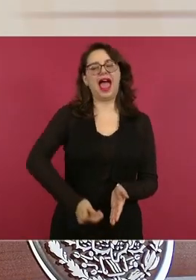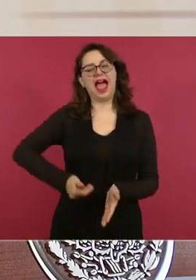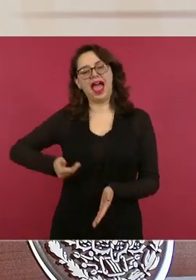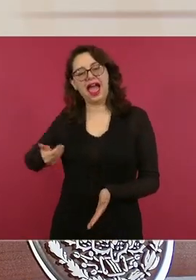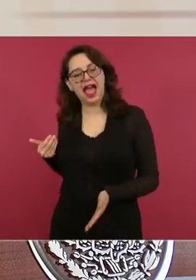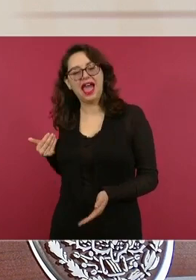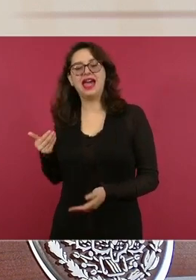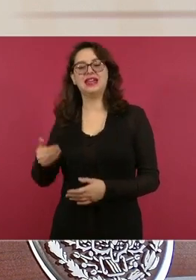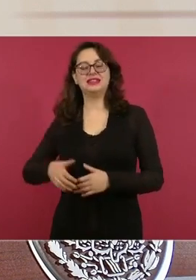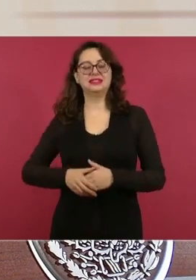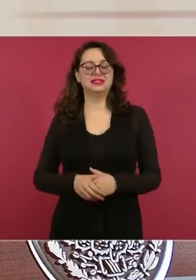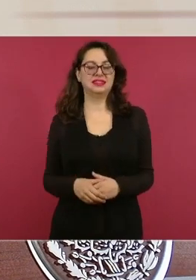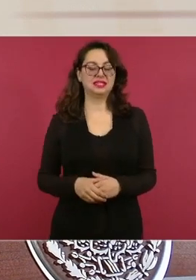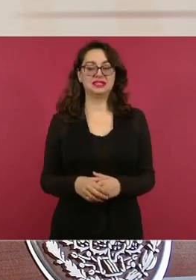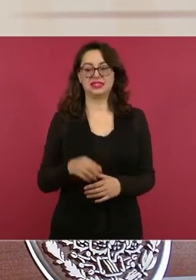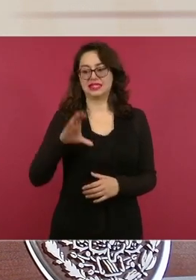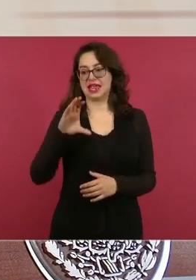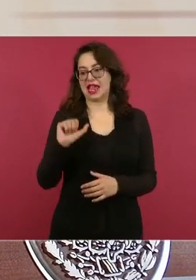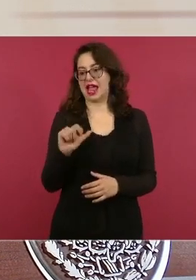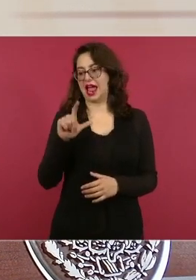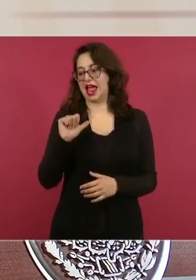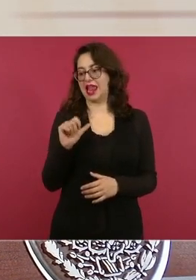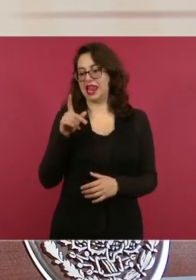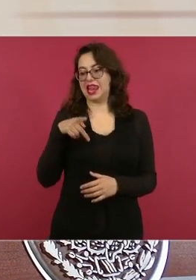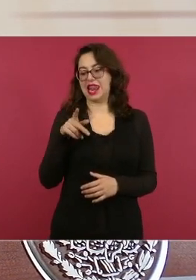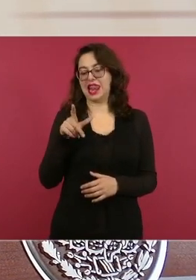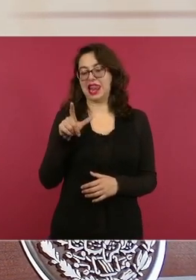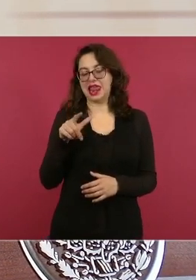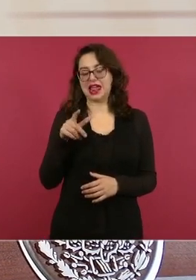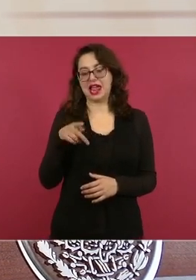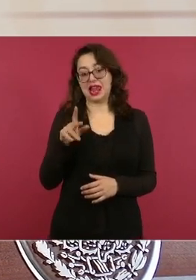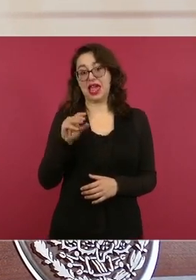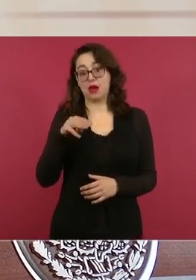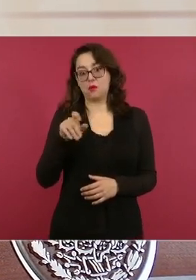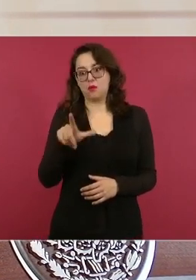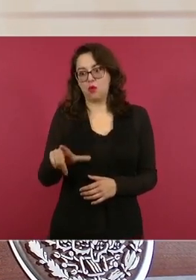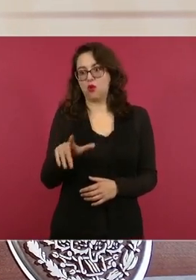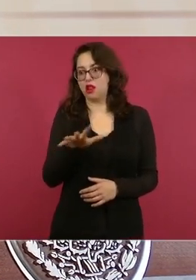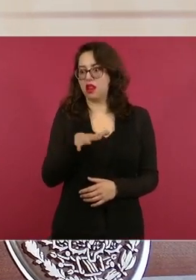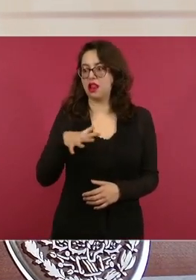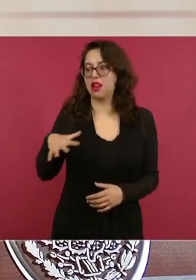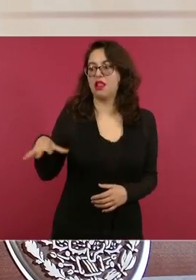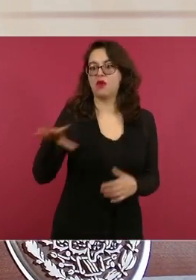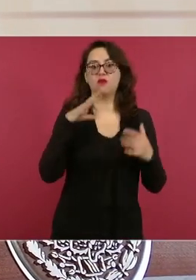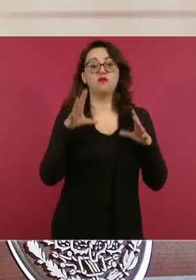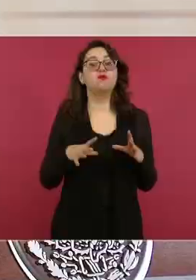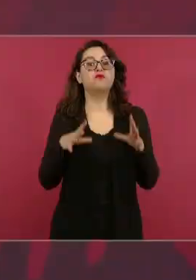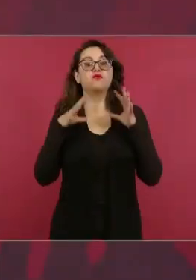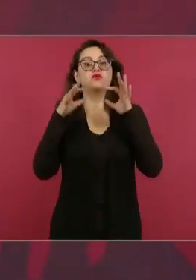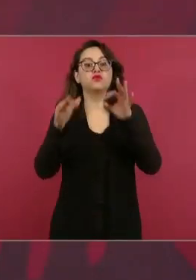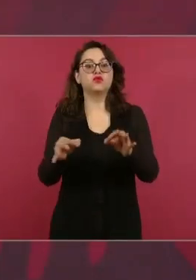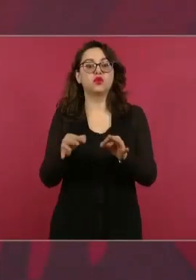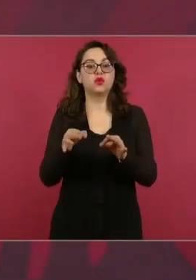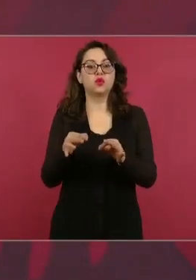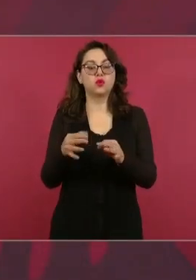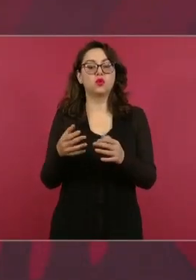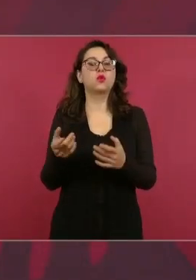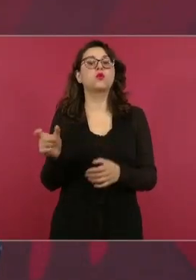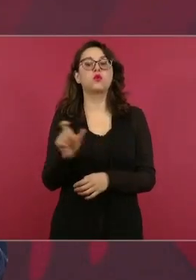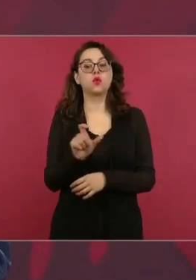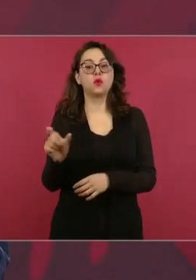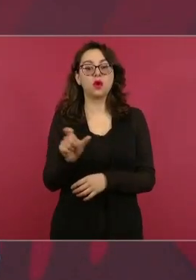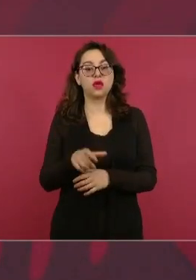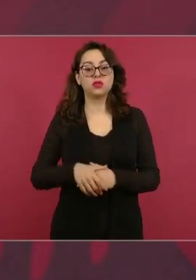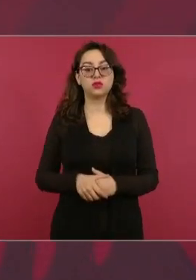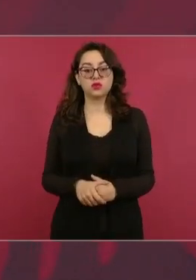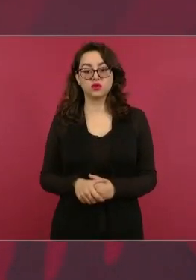se fundó y floreció como cultura, como gran civilización 300 años